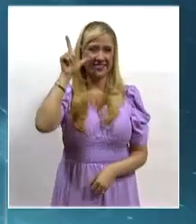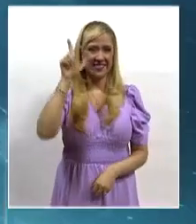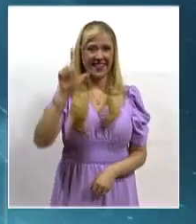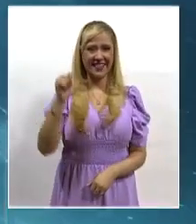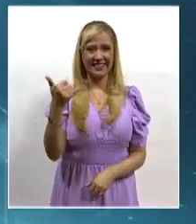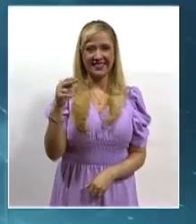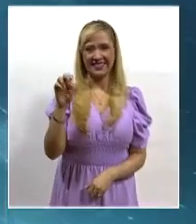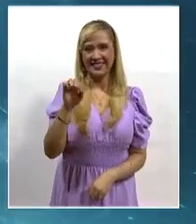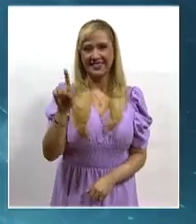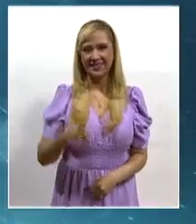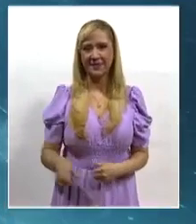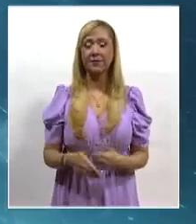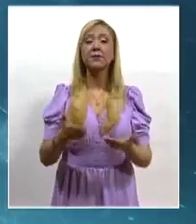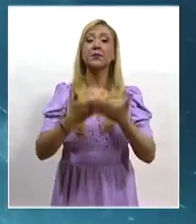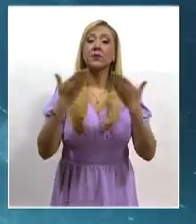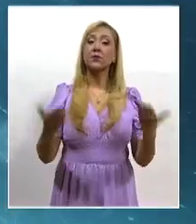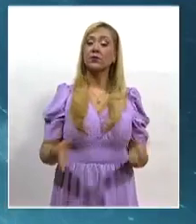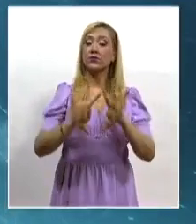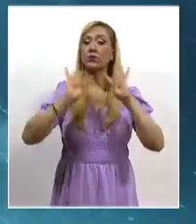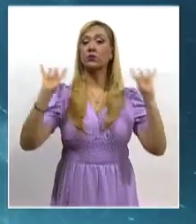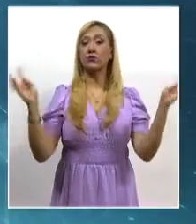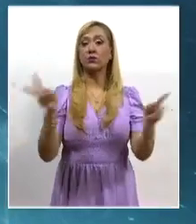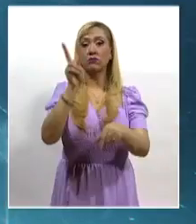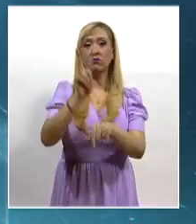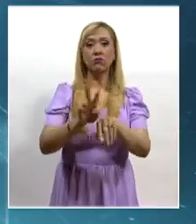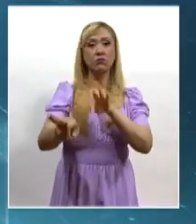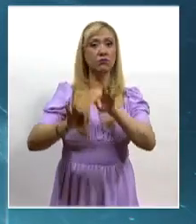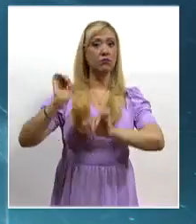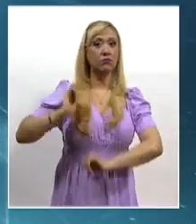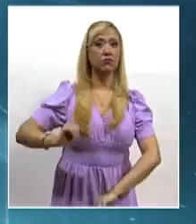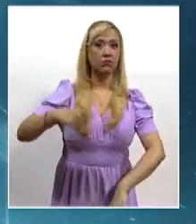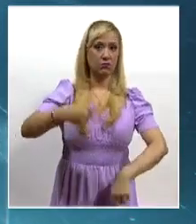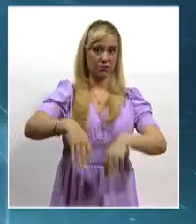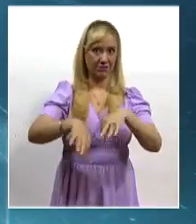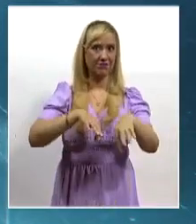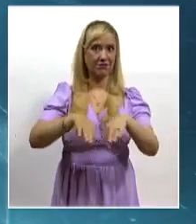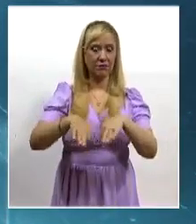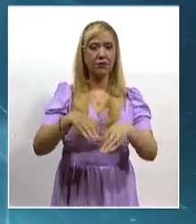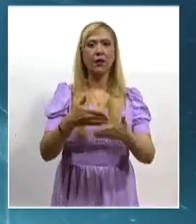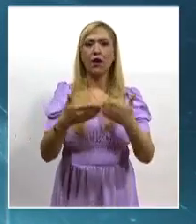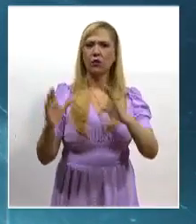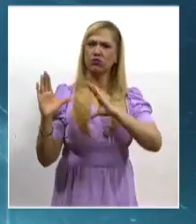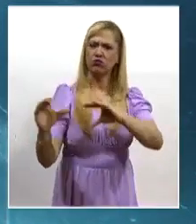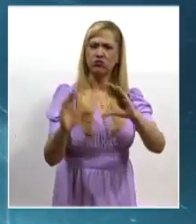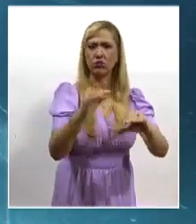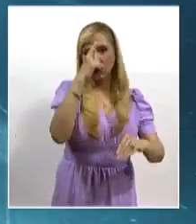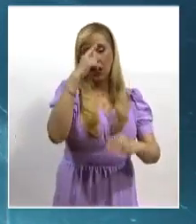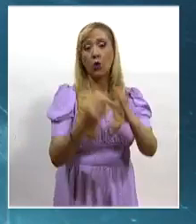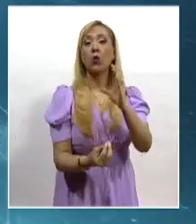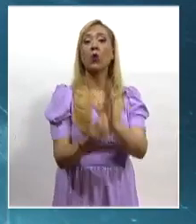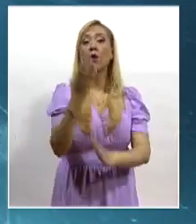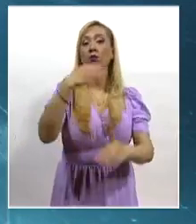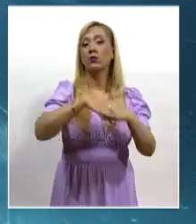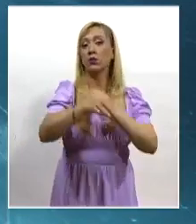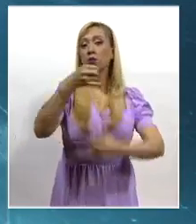El Consejo de la Judicatura Federal capacita a operadores del nuevo sistema de justicia laboral.